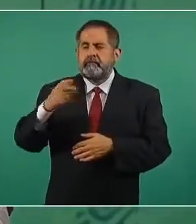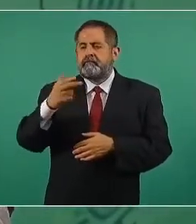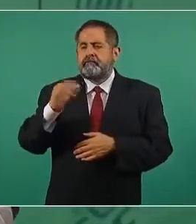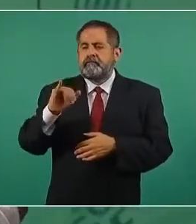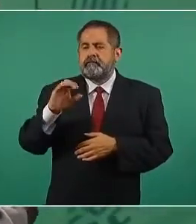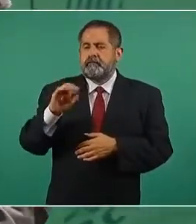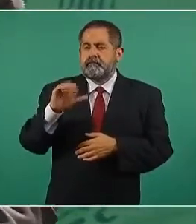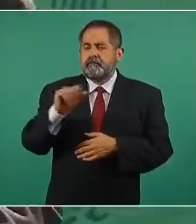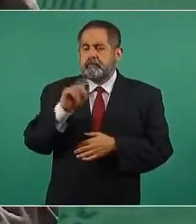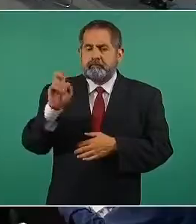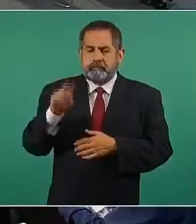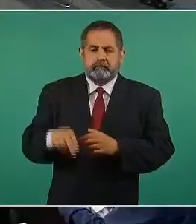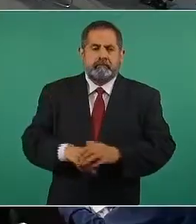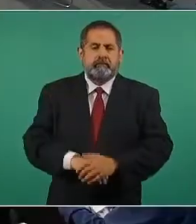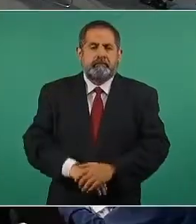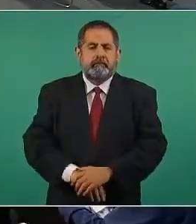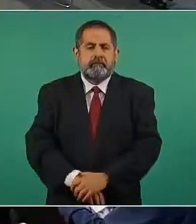presentes la Gracias.